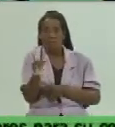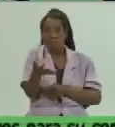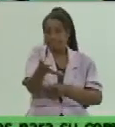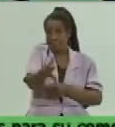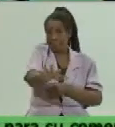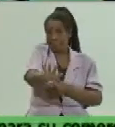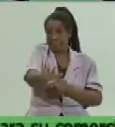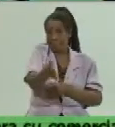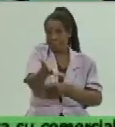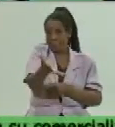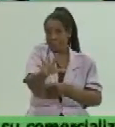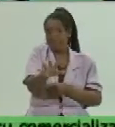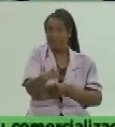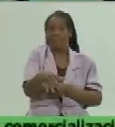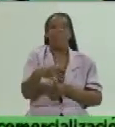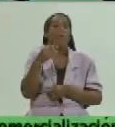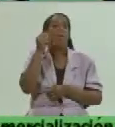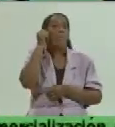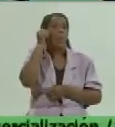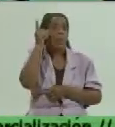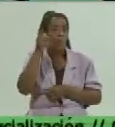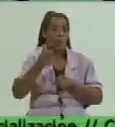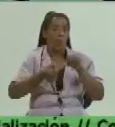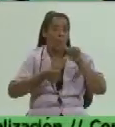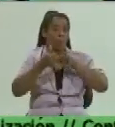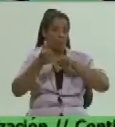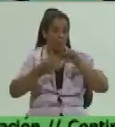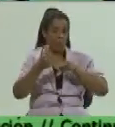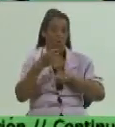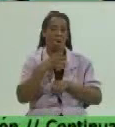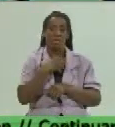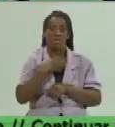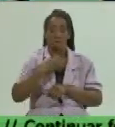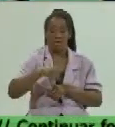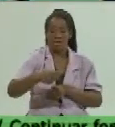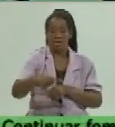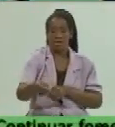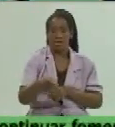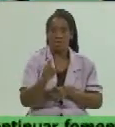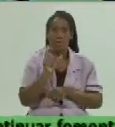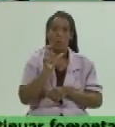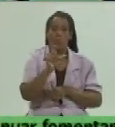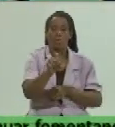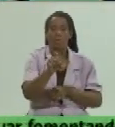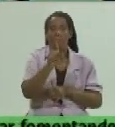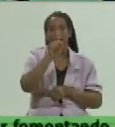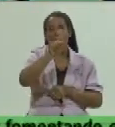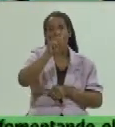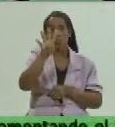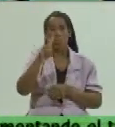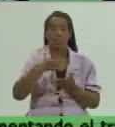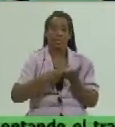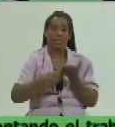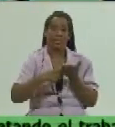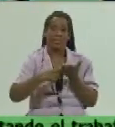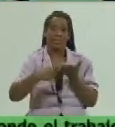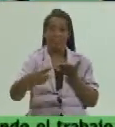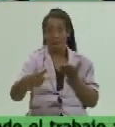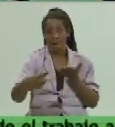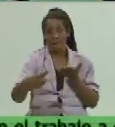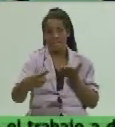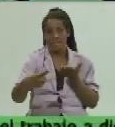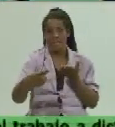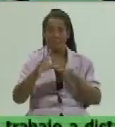Ese es el pronóstico que ha tenido y el comportamiento que ha tenido diariamente en las últimas 14 semanas la epidemia en la